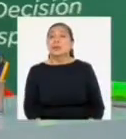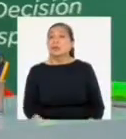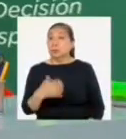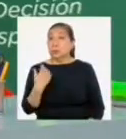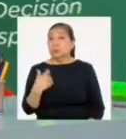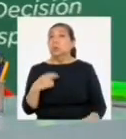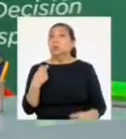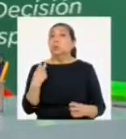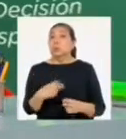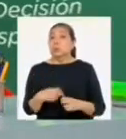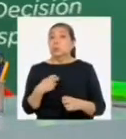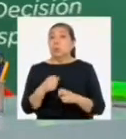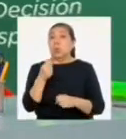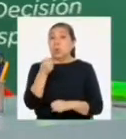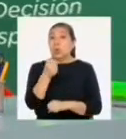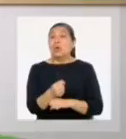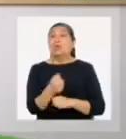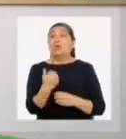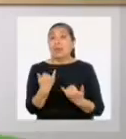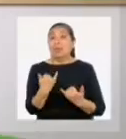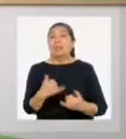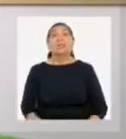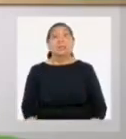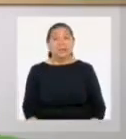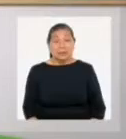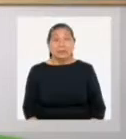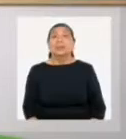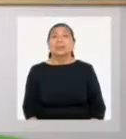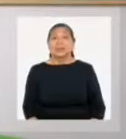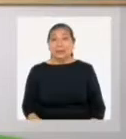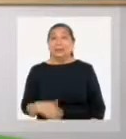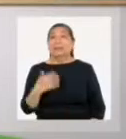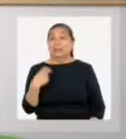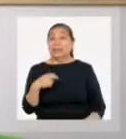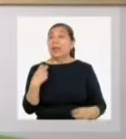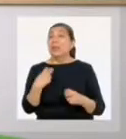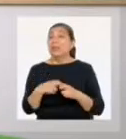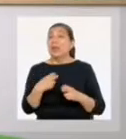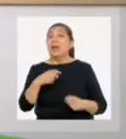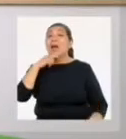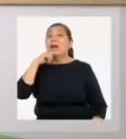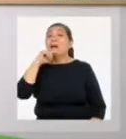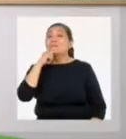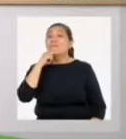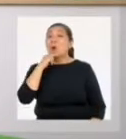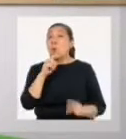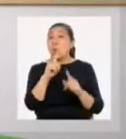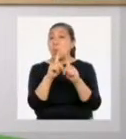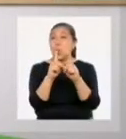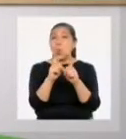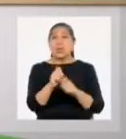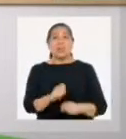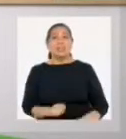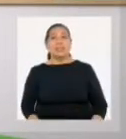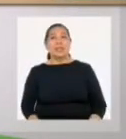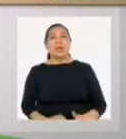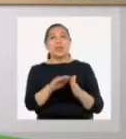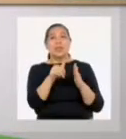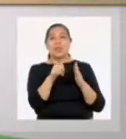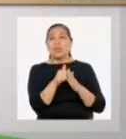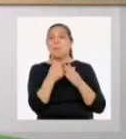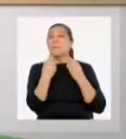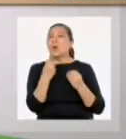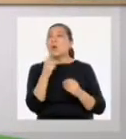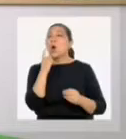Debe haber sido complicado ir en contra del sistema, ¿no? Seguro que sí. Las mujeres cuestionaban el poder